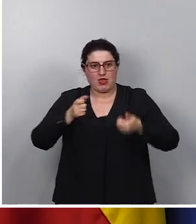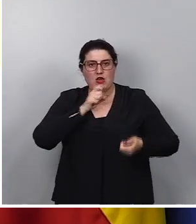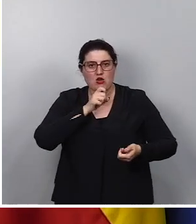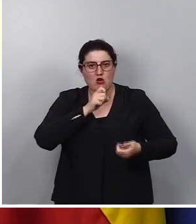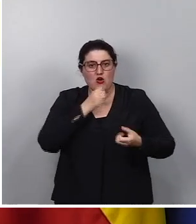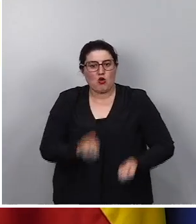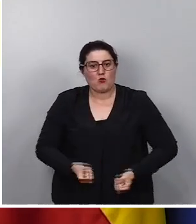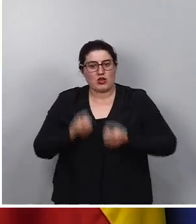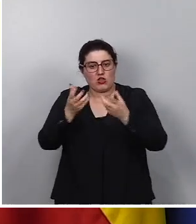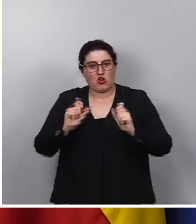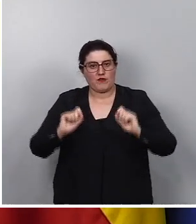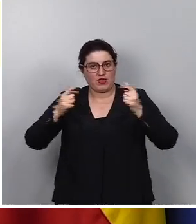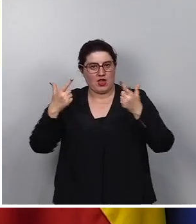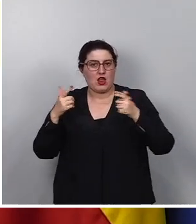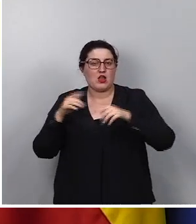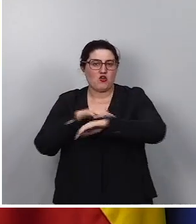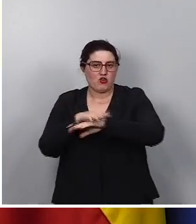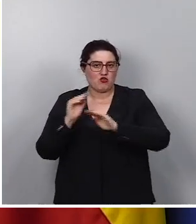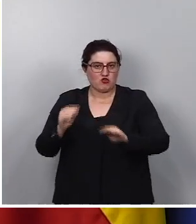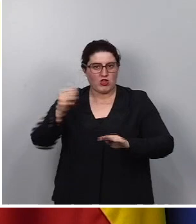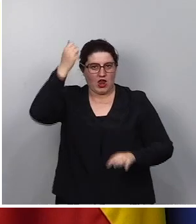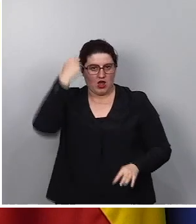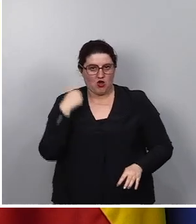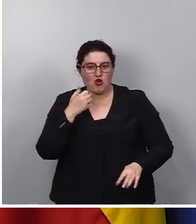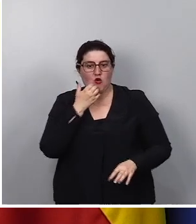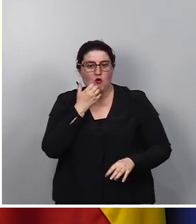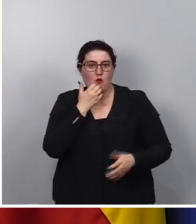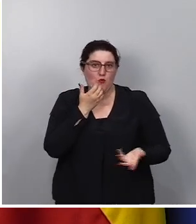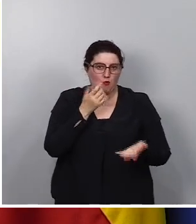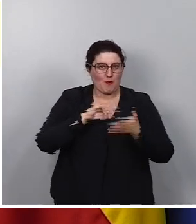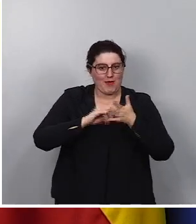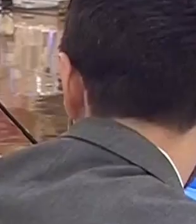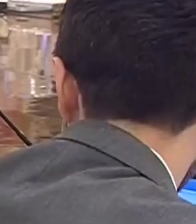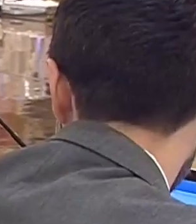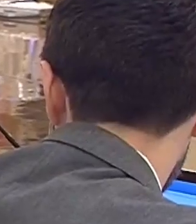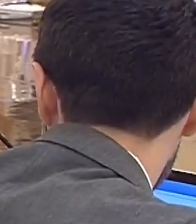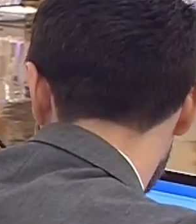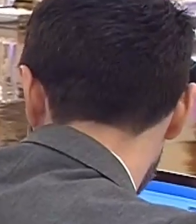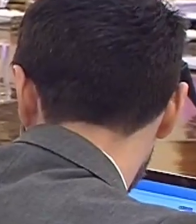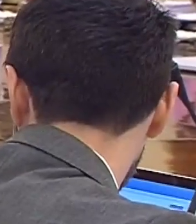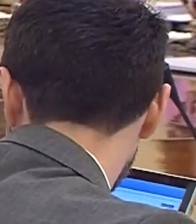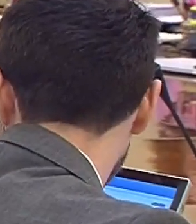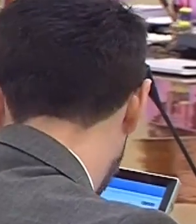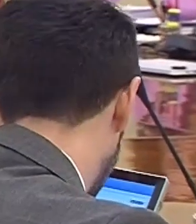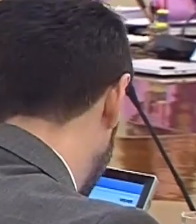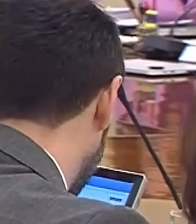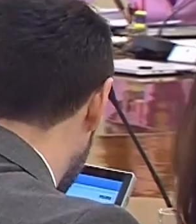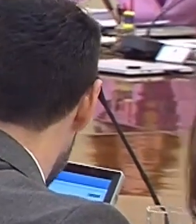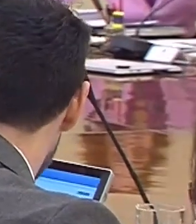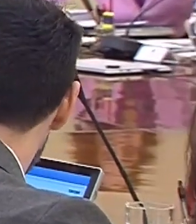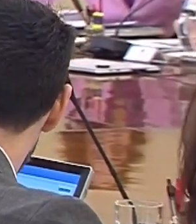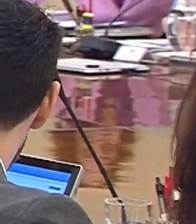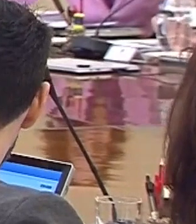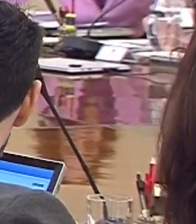al Gobierno de Aragón para sentarnos a través del mecanismo del 33-2. El Gobierno de Aragón, el 16 de mayo,